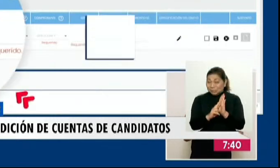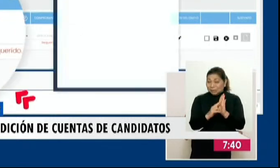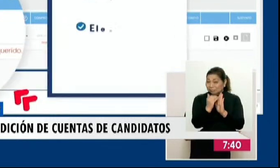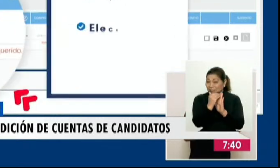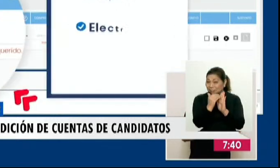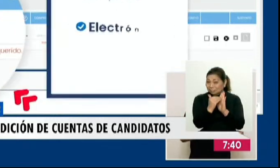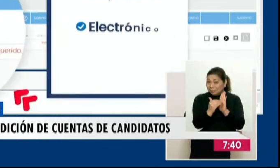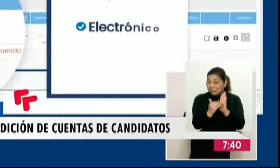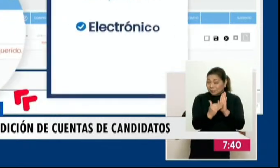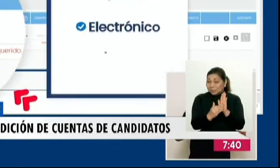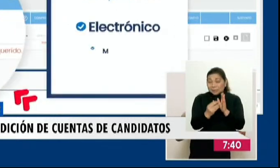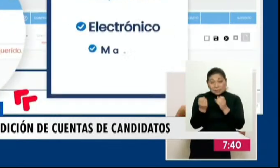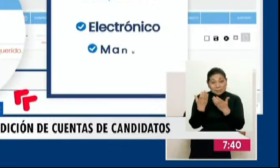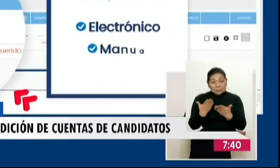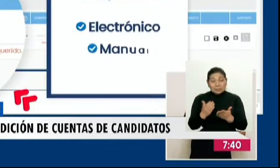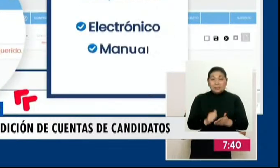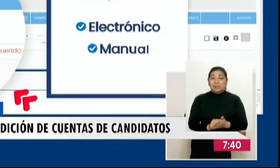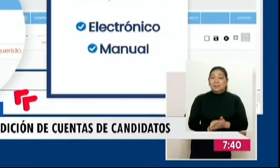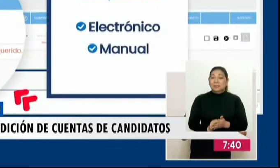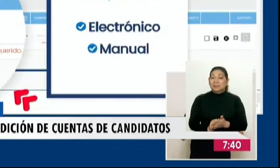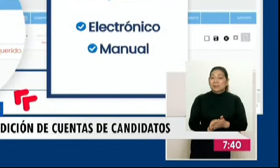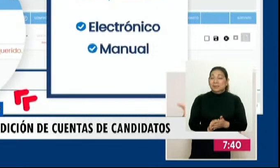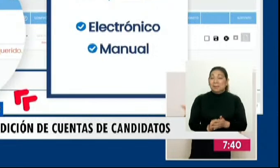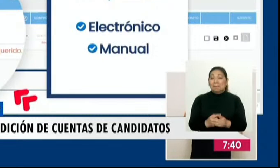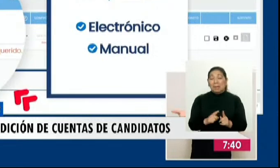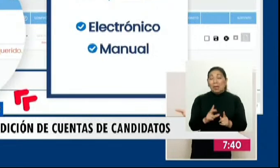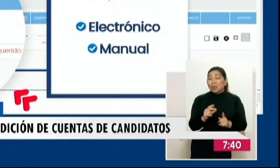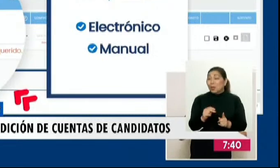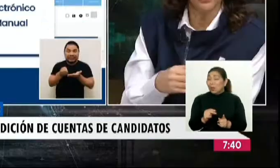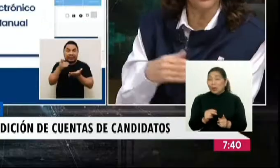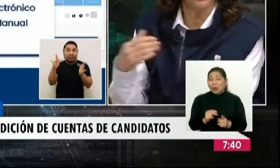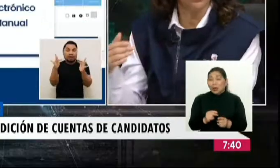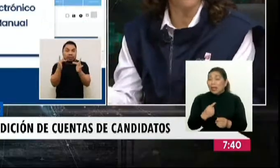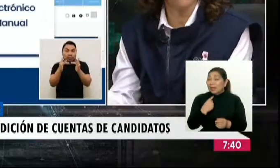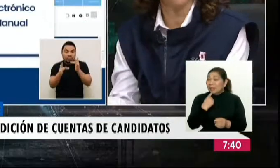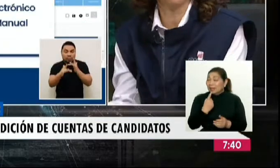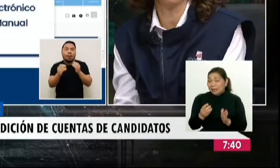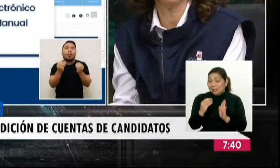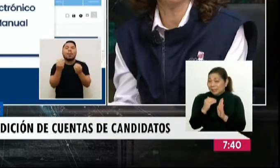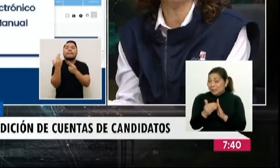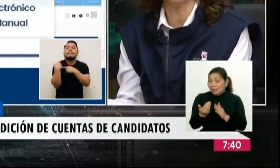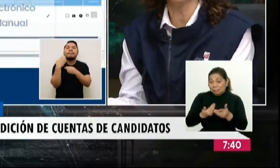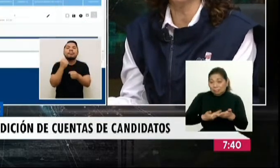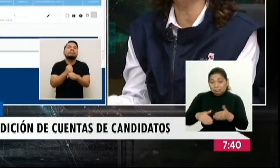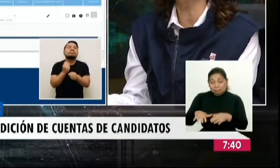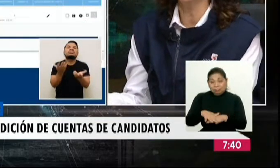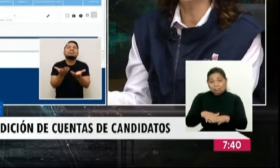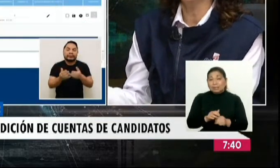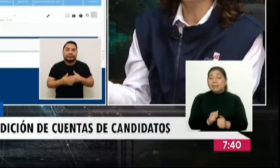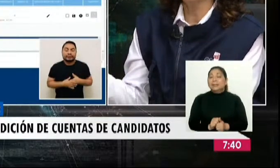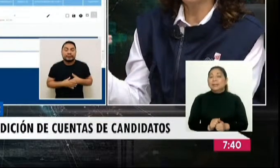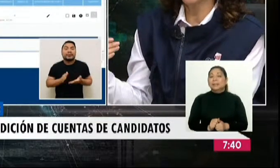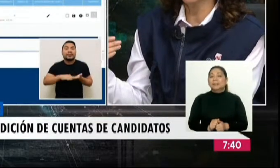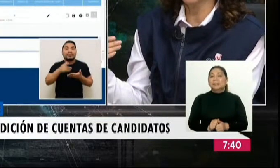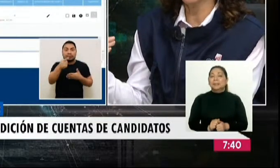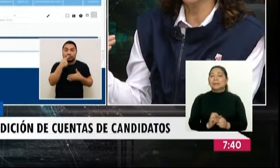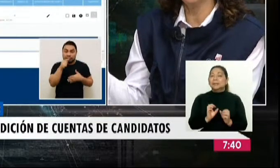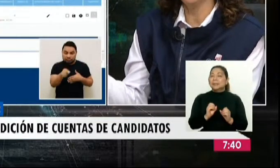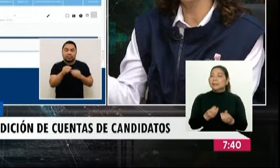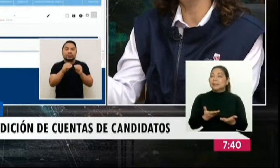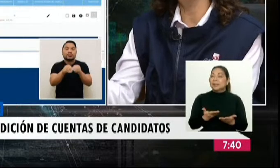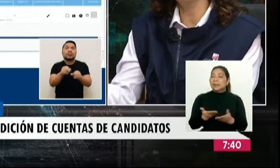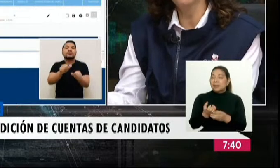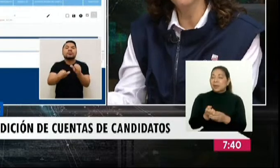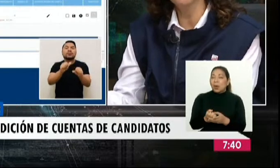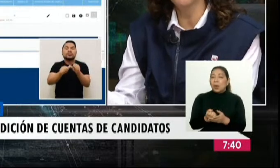condiciones dentro de la información o se ha puesto información que no se condice luego en el proceso de verificación, van a ser